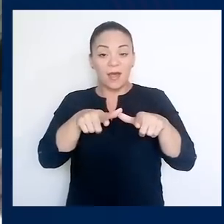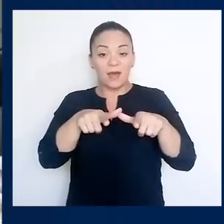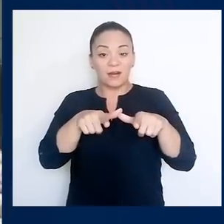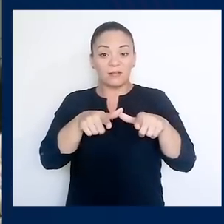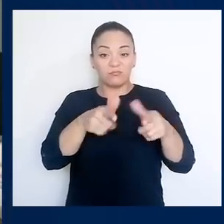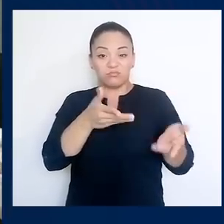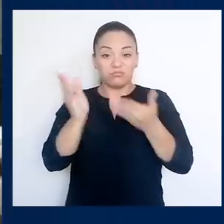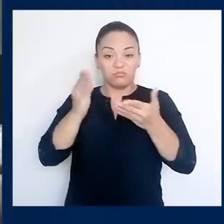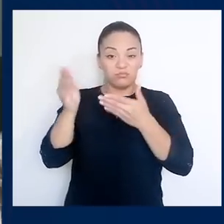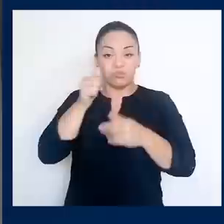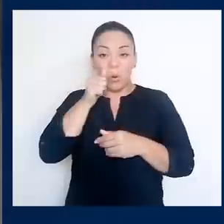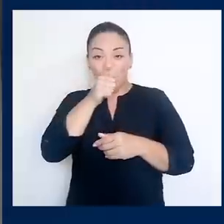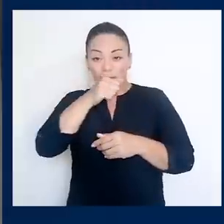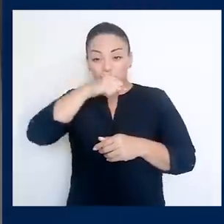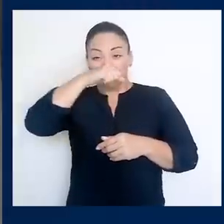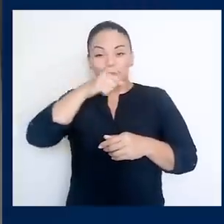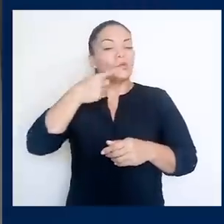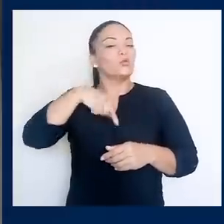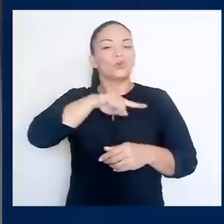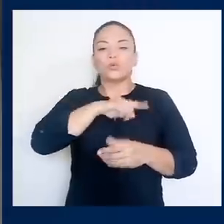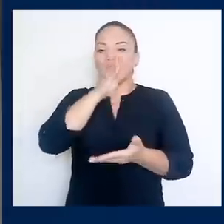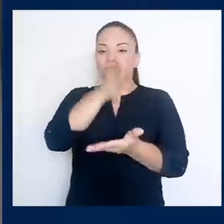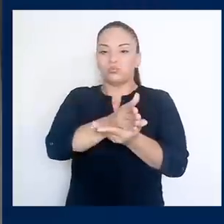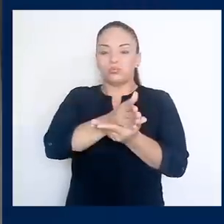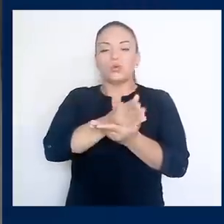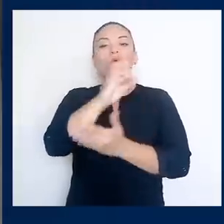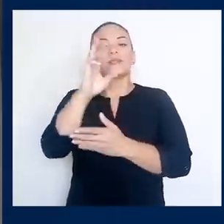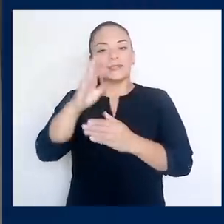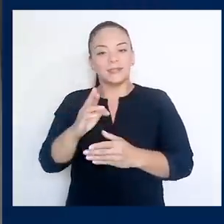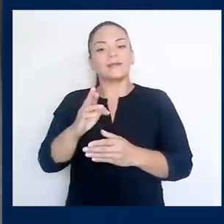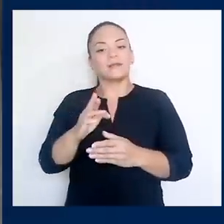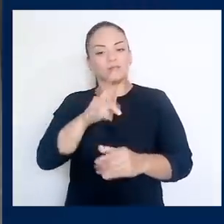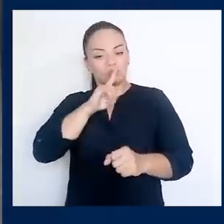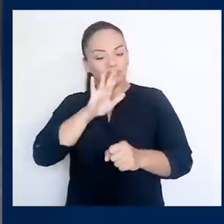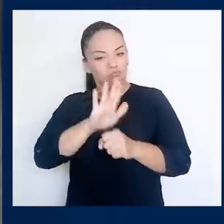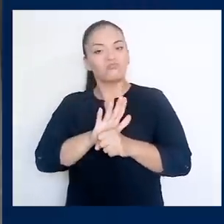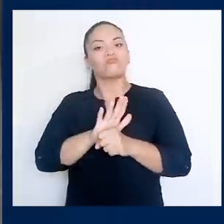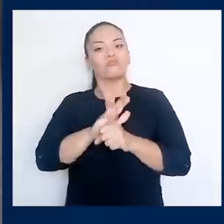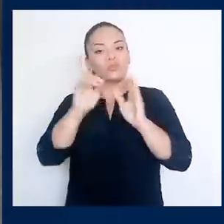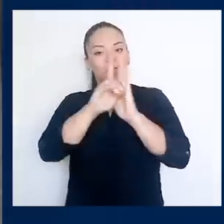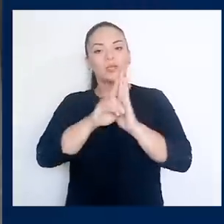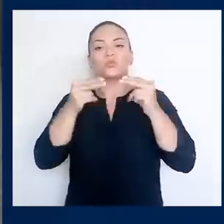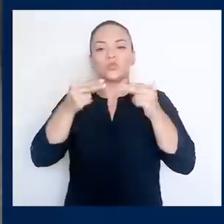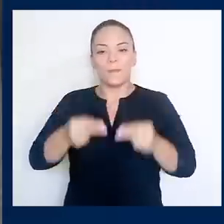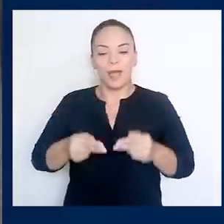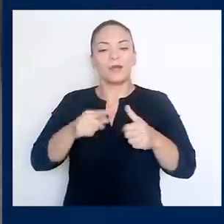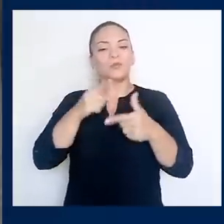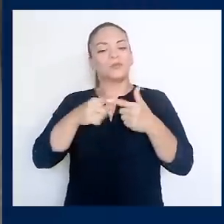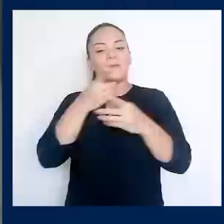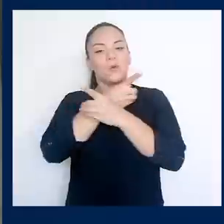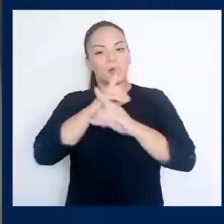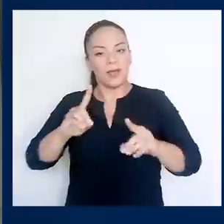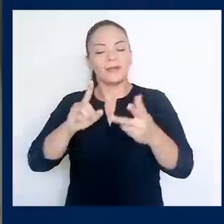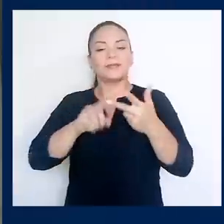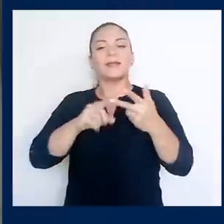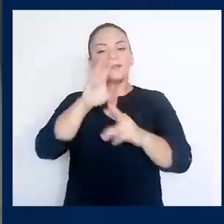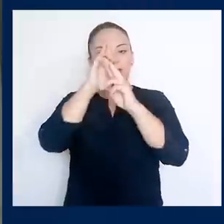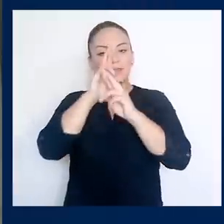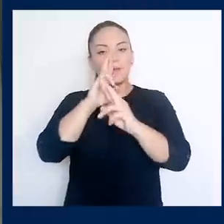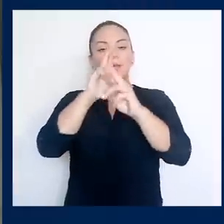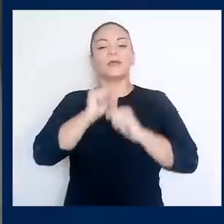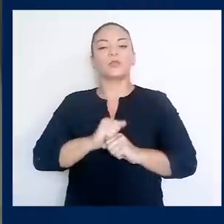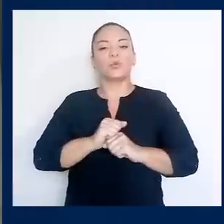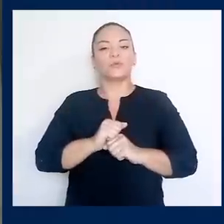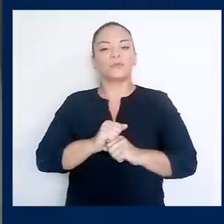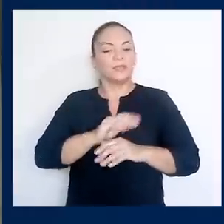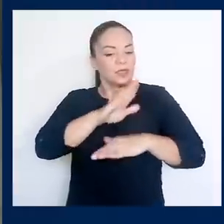cantidad de cocaína del mundo. Los ticos estamos comprometidos tremendamente con los derechos humanos, la democracia y el respeto